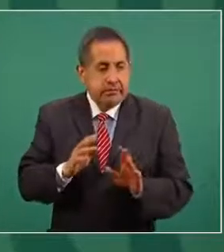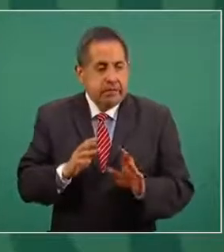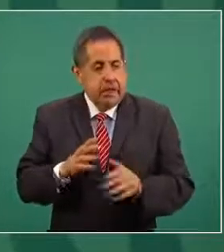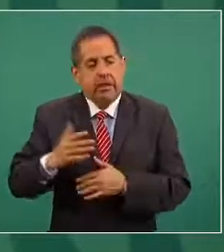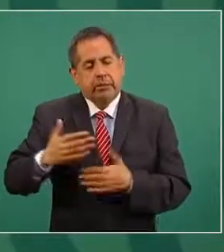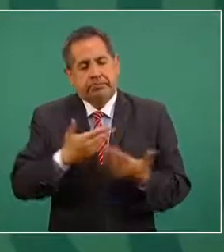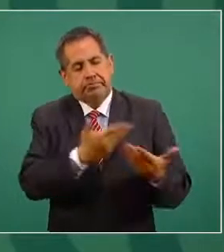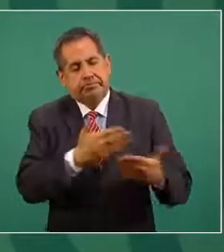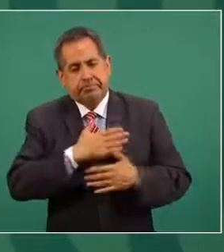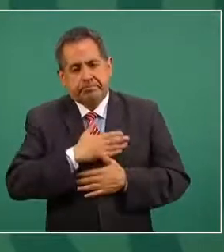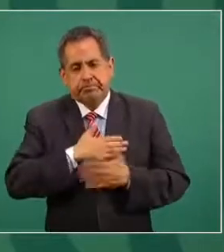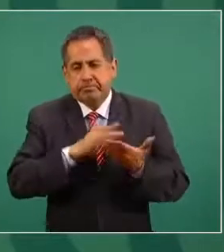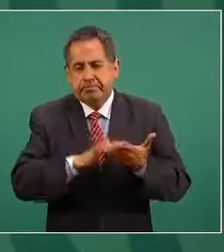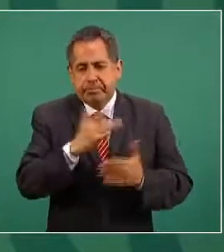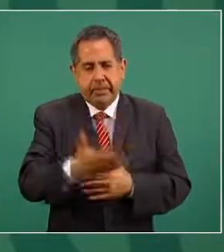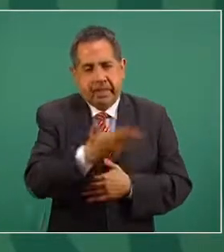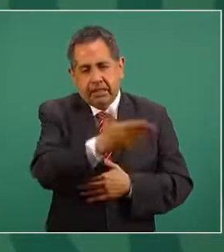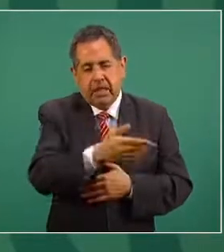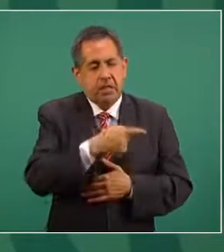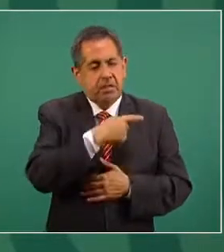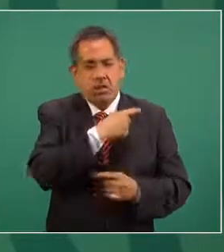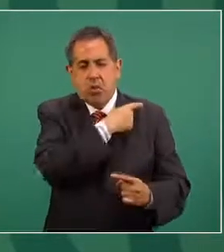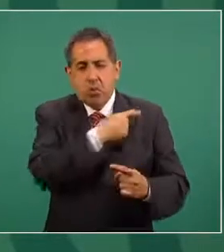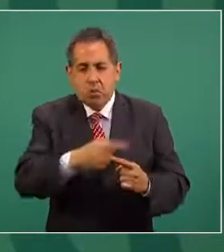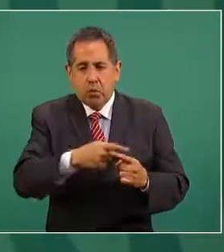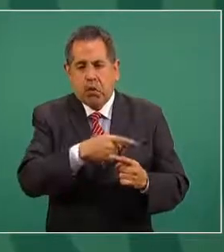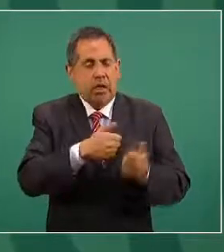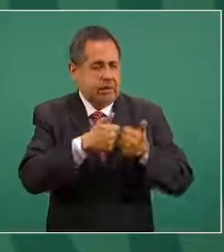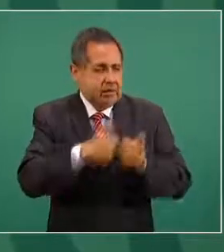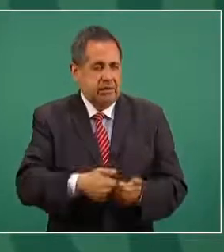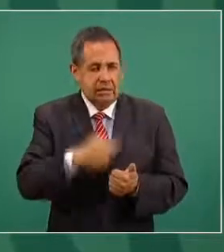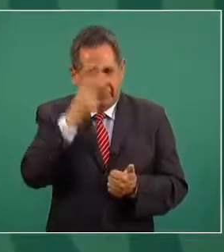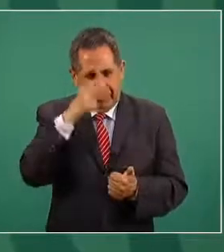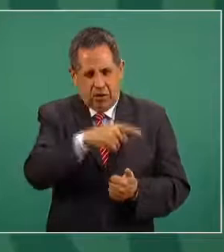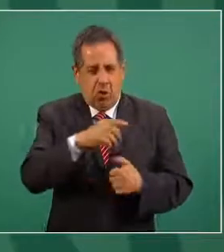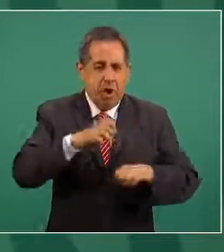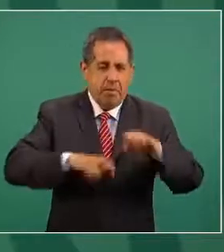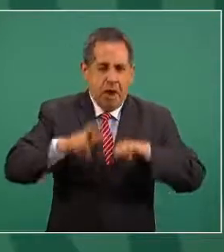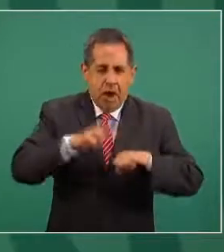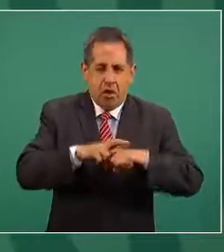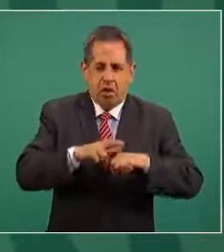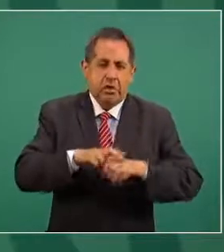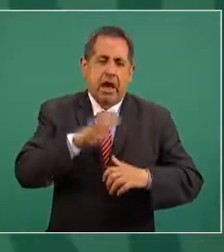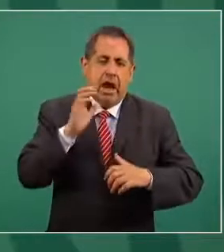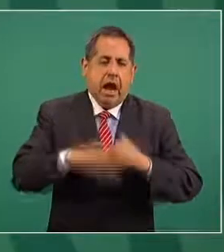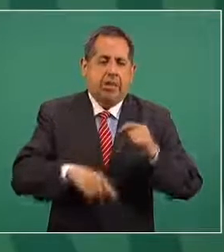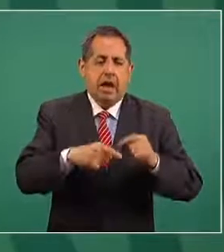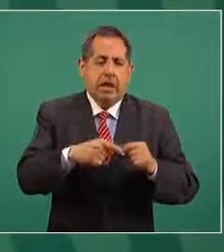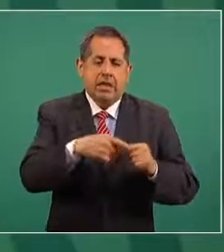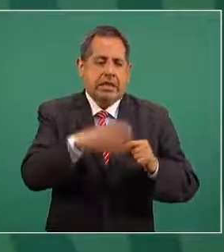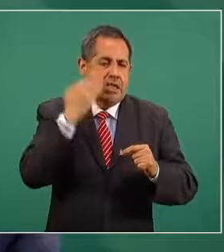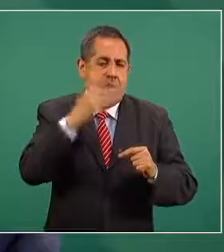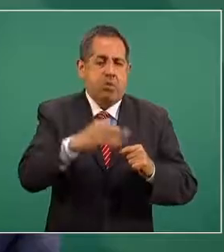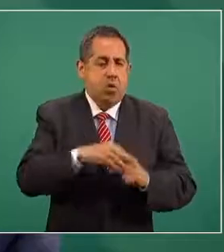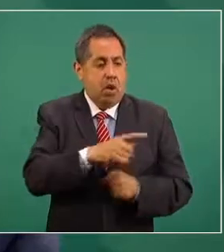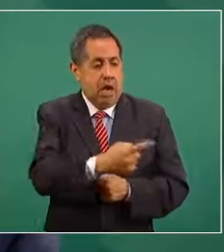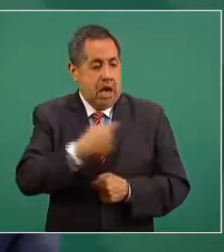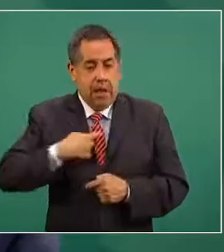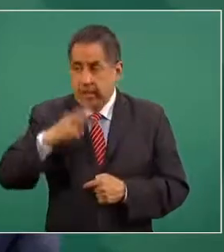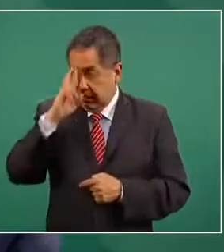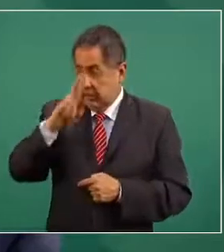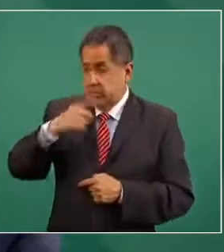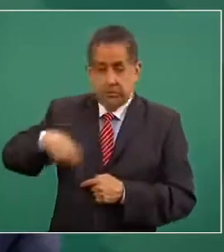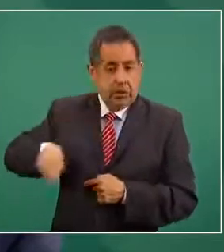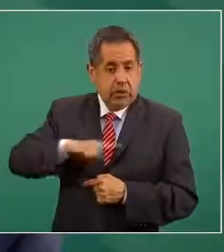agradecerle por su estancia, por haber actuado con respeto hacia